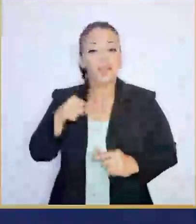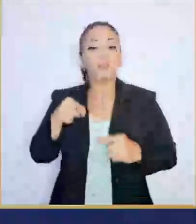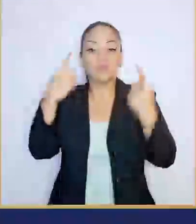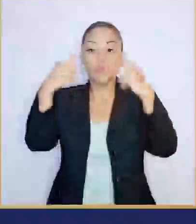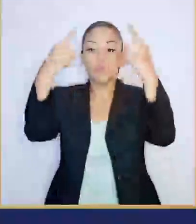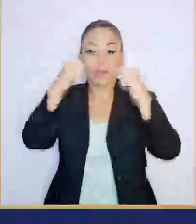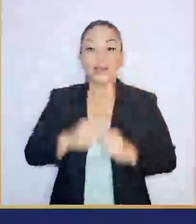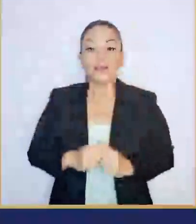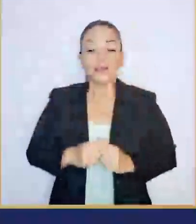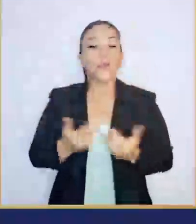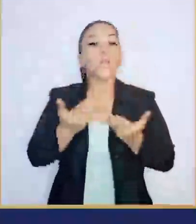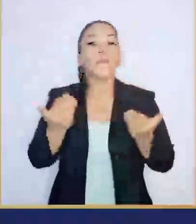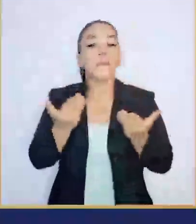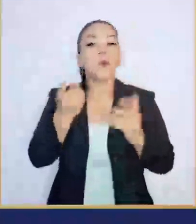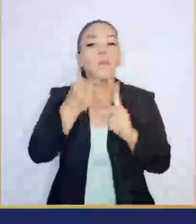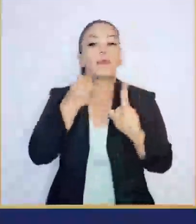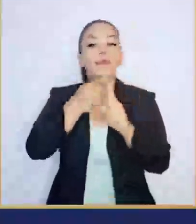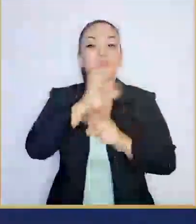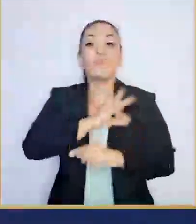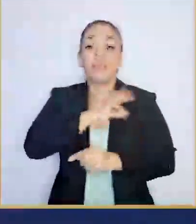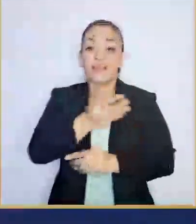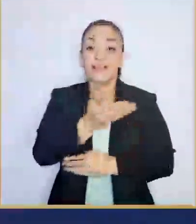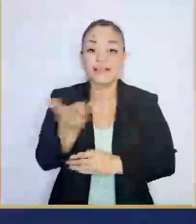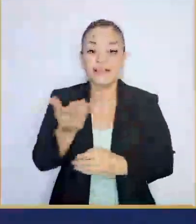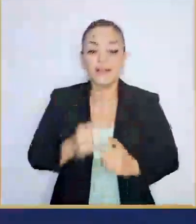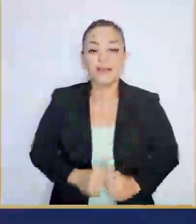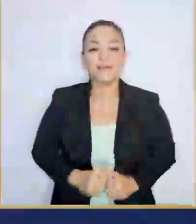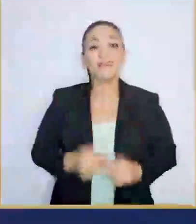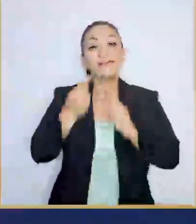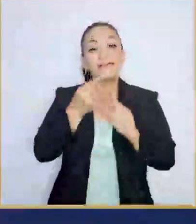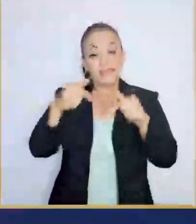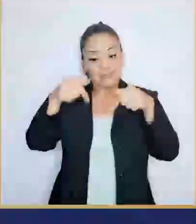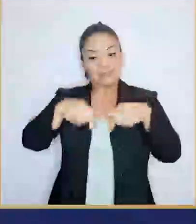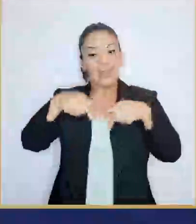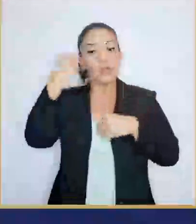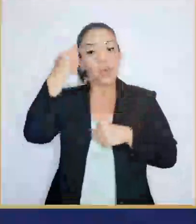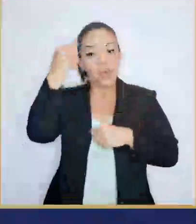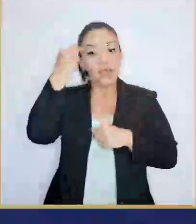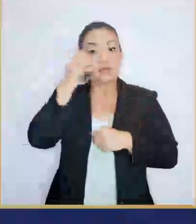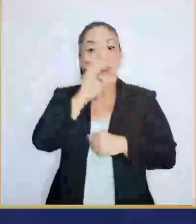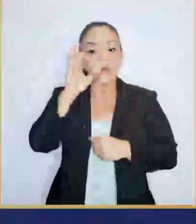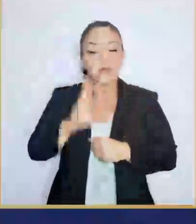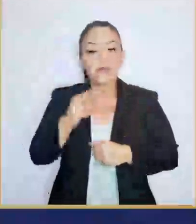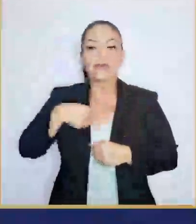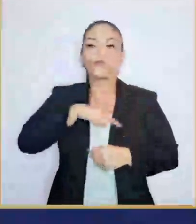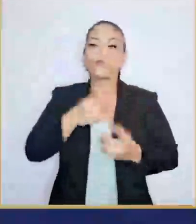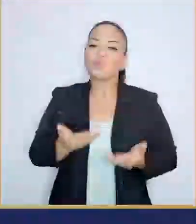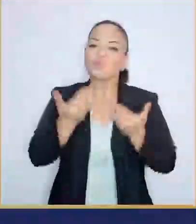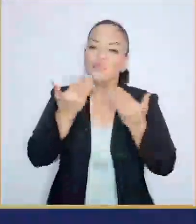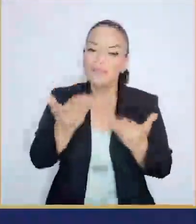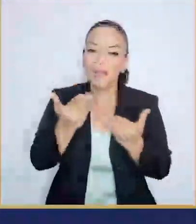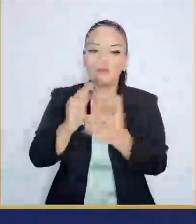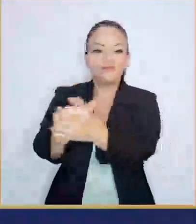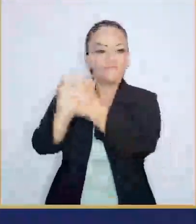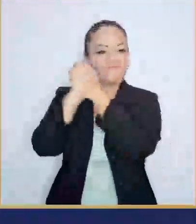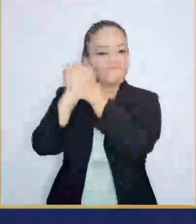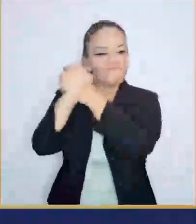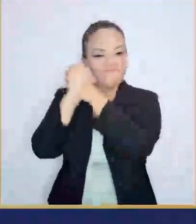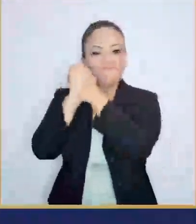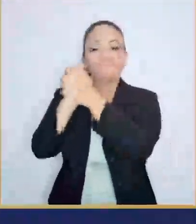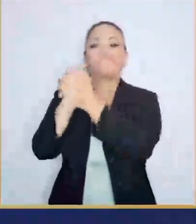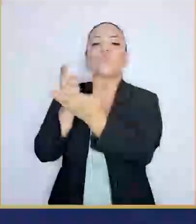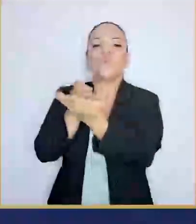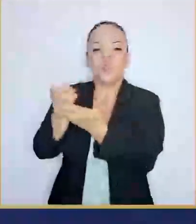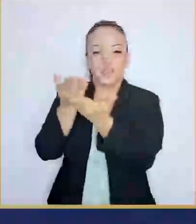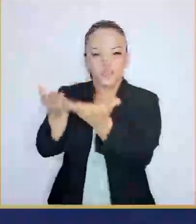están logrando Para nuestro bienestar Desde el gobierno de la república Les damos nuestro